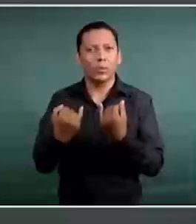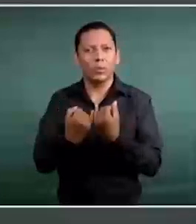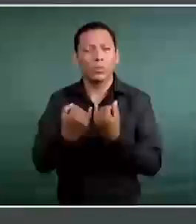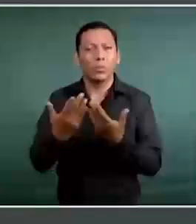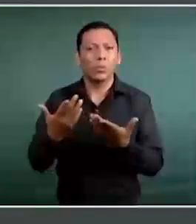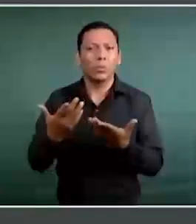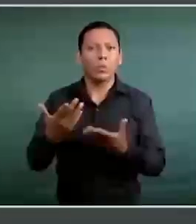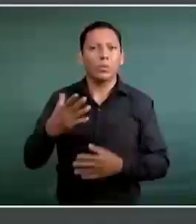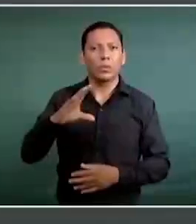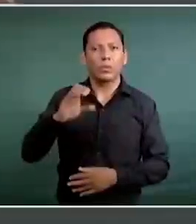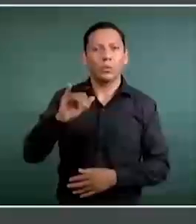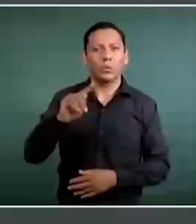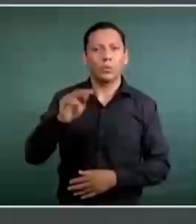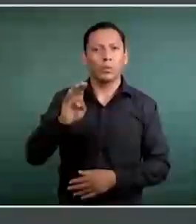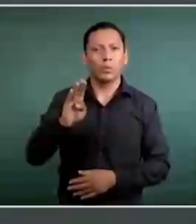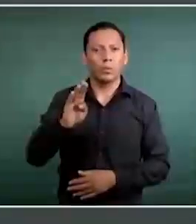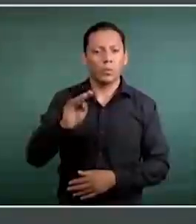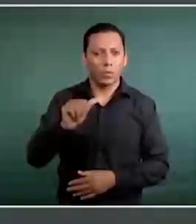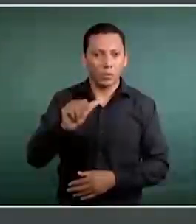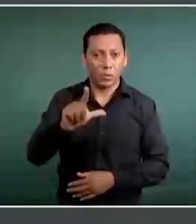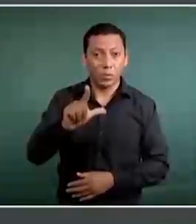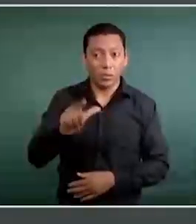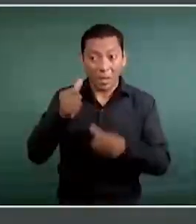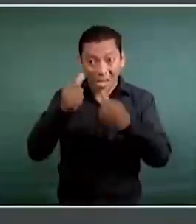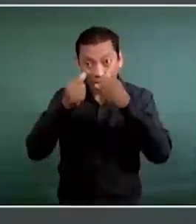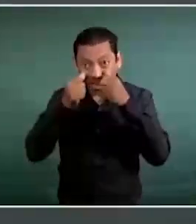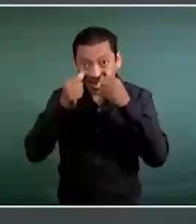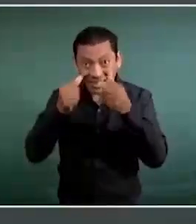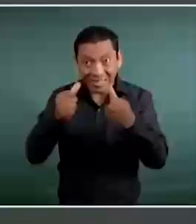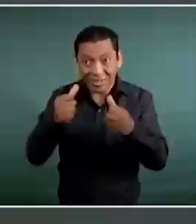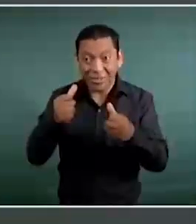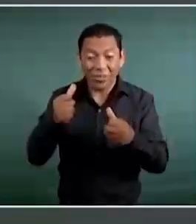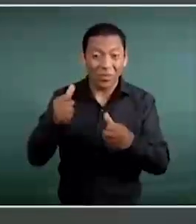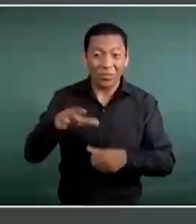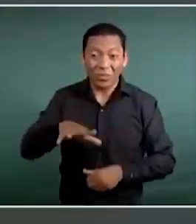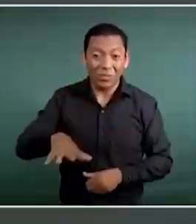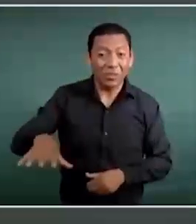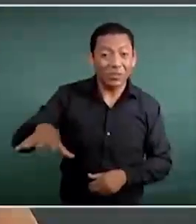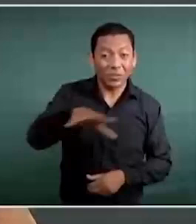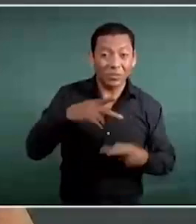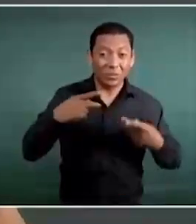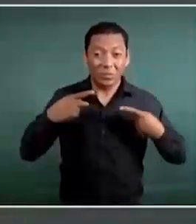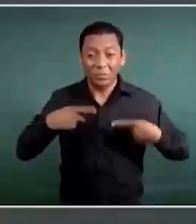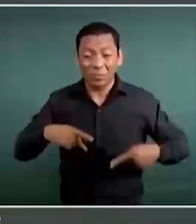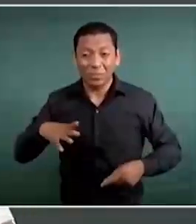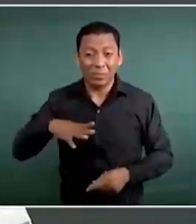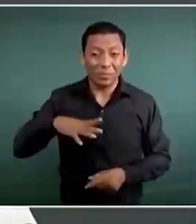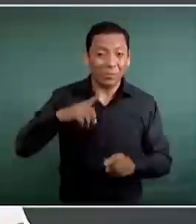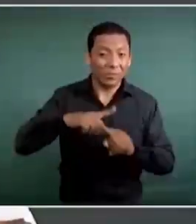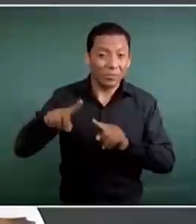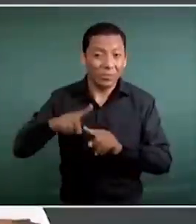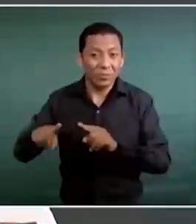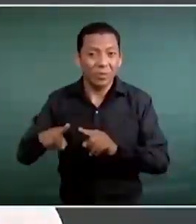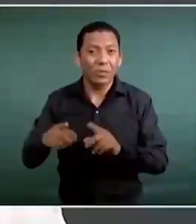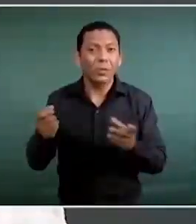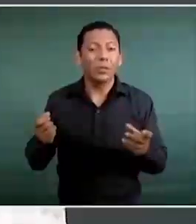Cristóbal, atender a la población, atender las necesidades que tienen en este momento, pero también